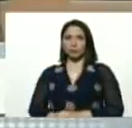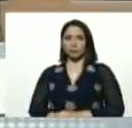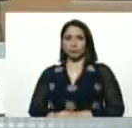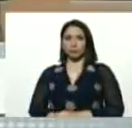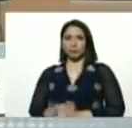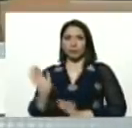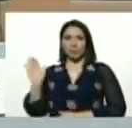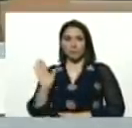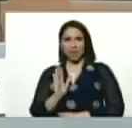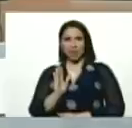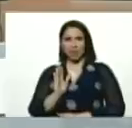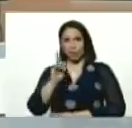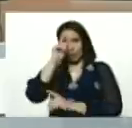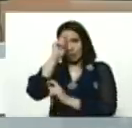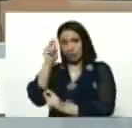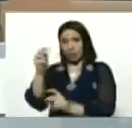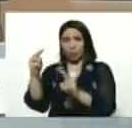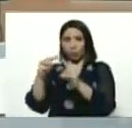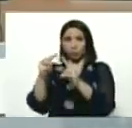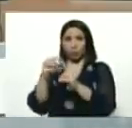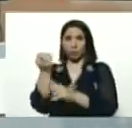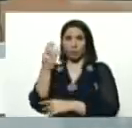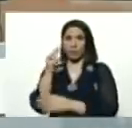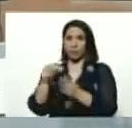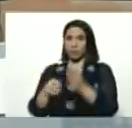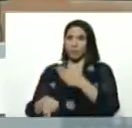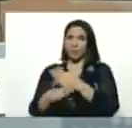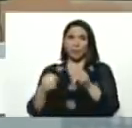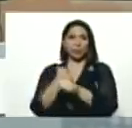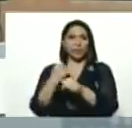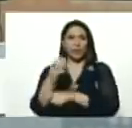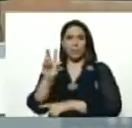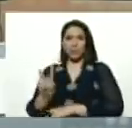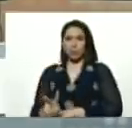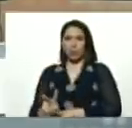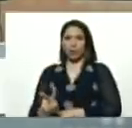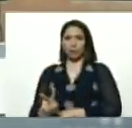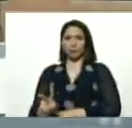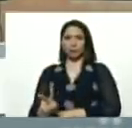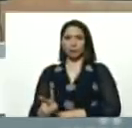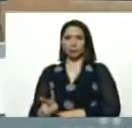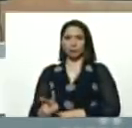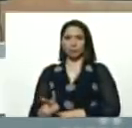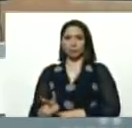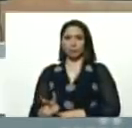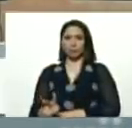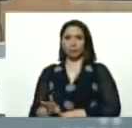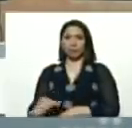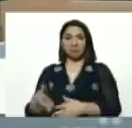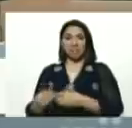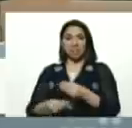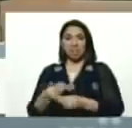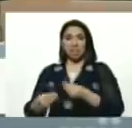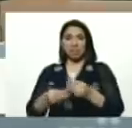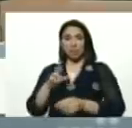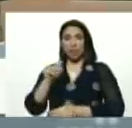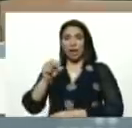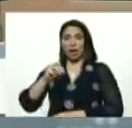vengo a reconocerlo, la asamblea nacional, vamos a trabajar por Venezuela, y ¿qué hizo Ramos Aluc?